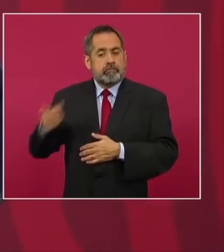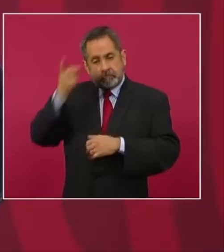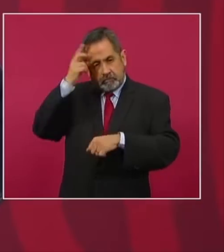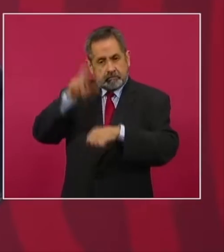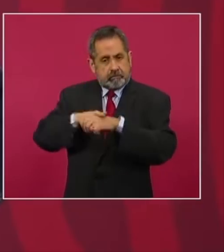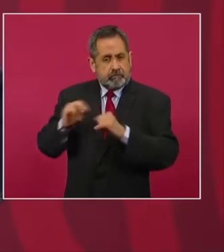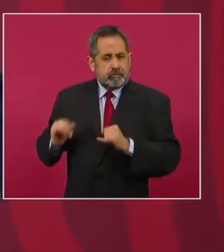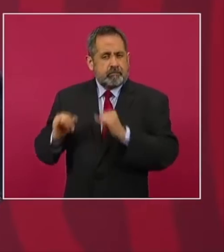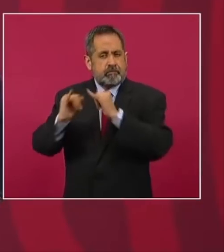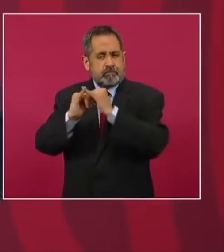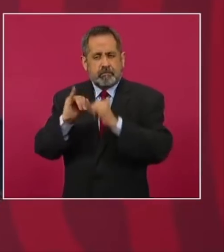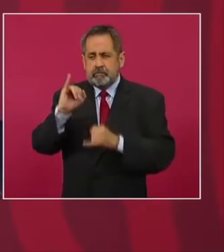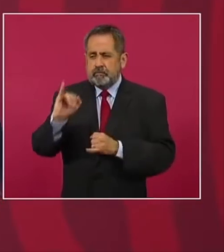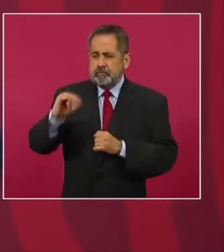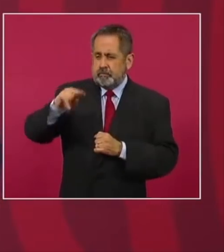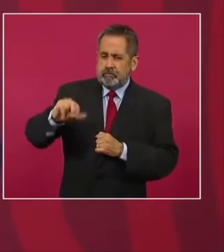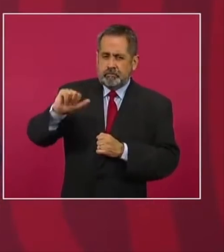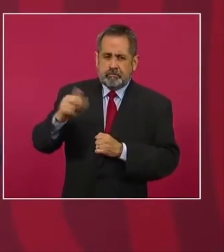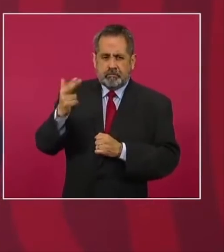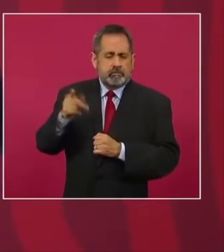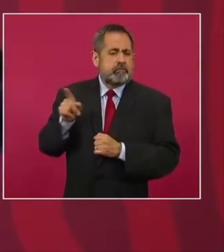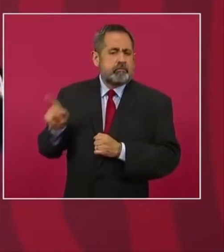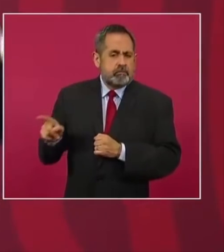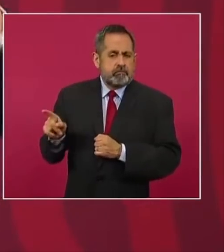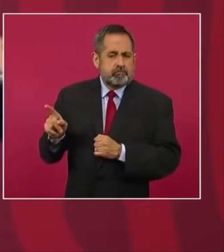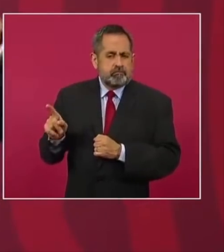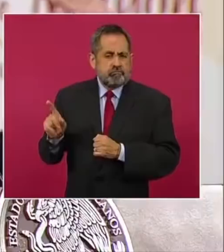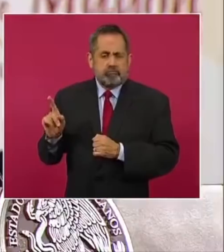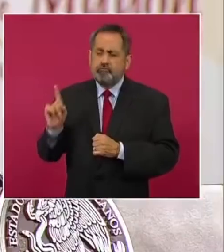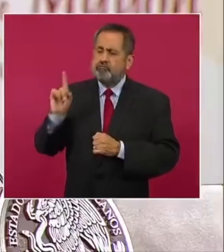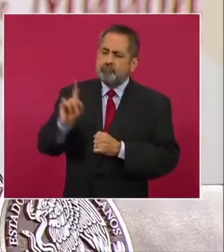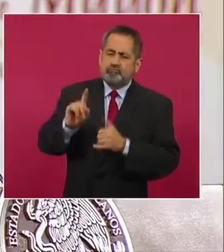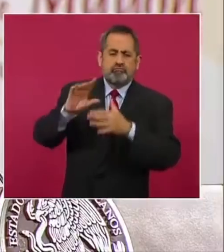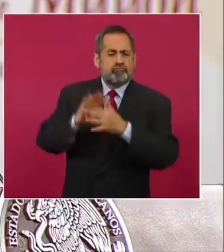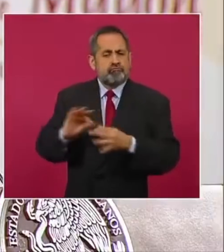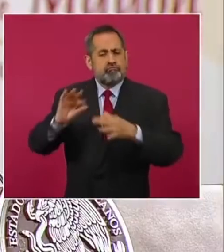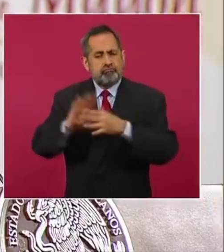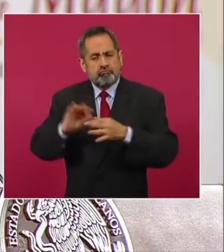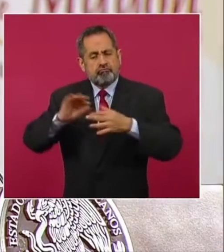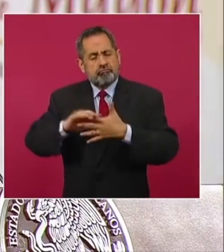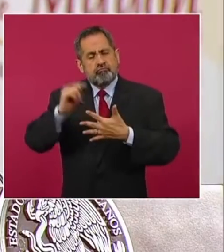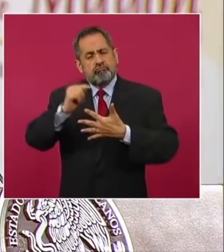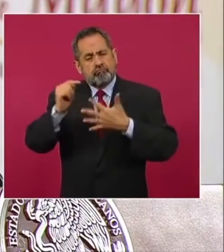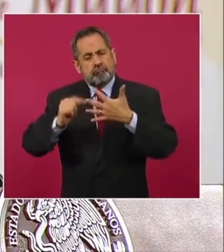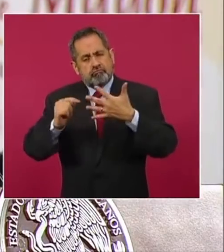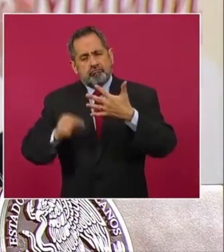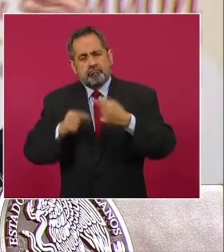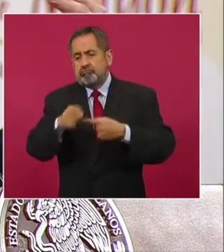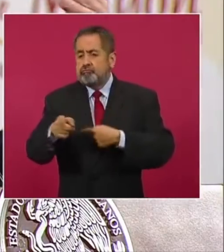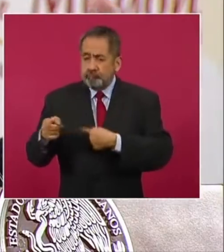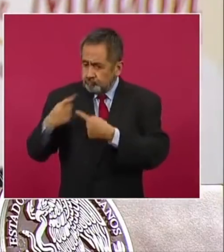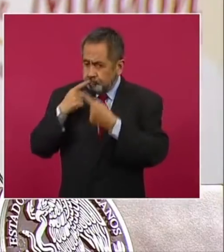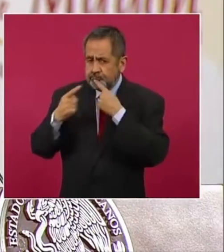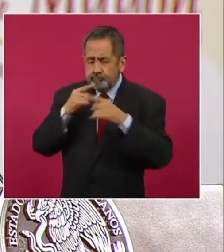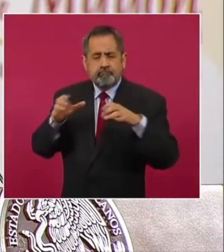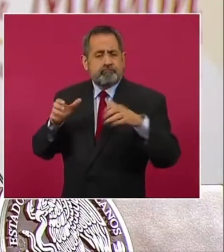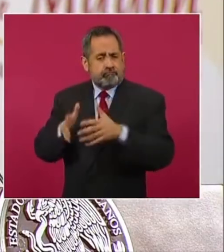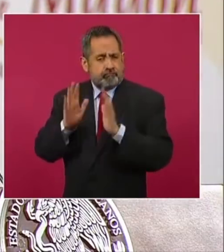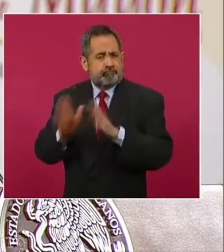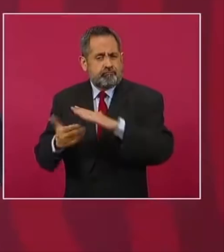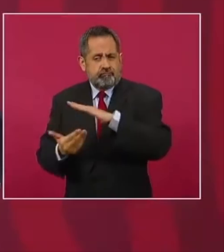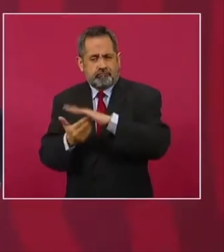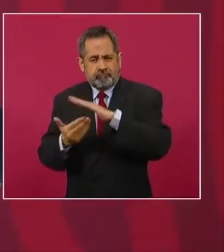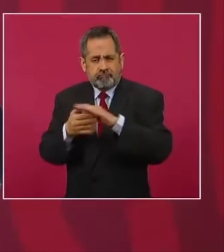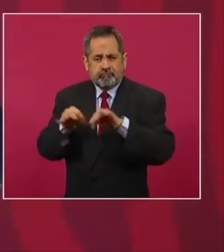Nacional de Antropología e Historia. Él nos ha venido informando de una serie de diálogos, de mesas de